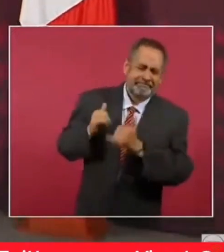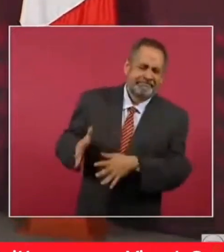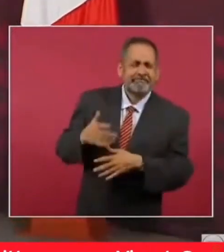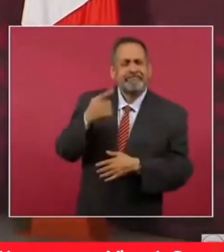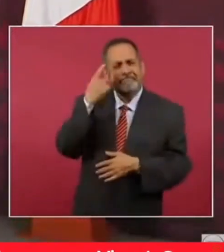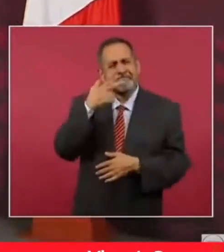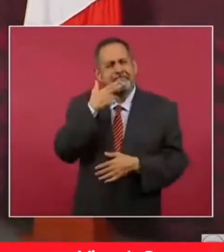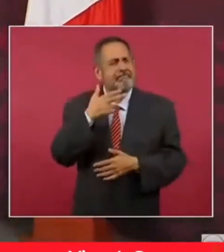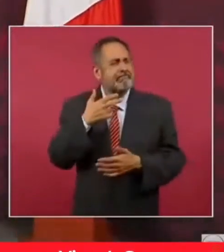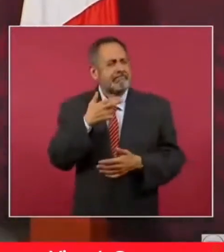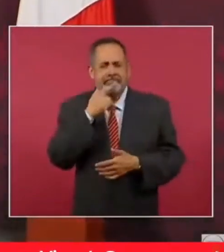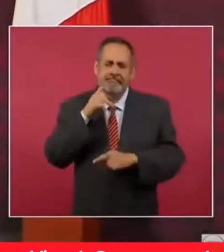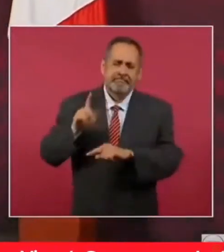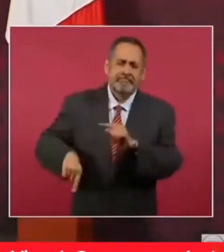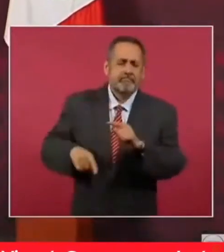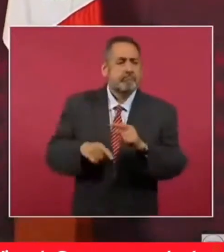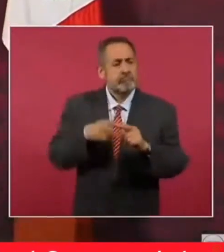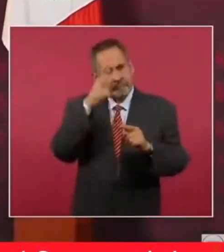bueno,